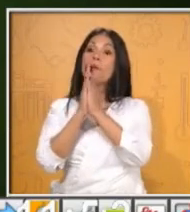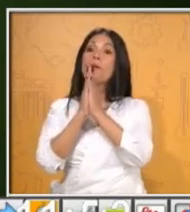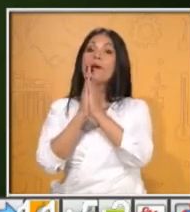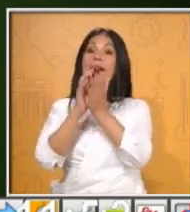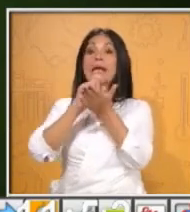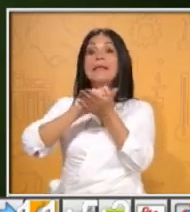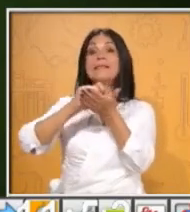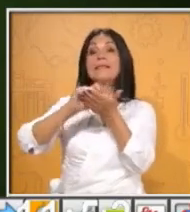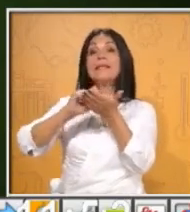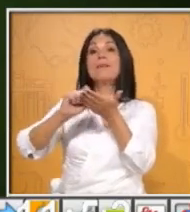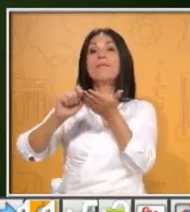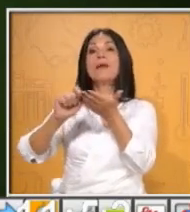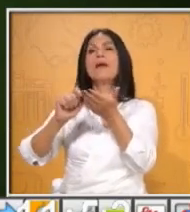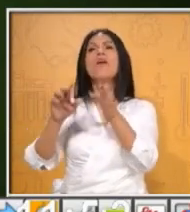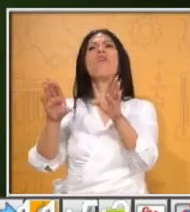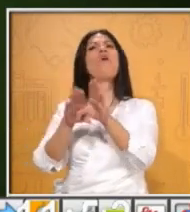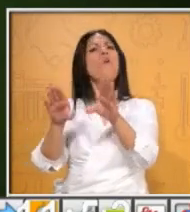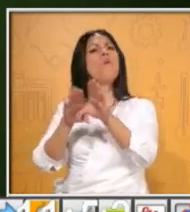resuelves un conflicto.